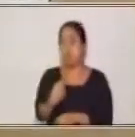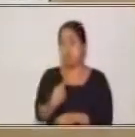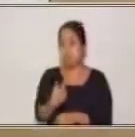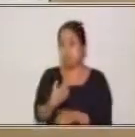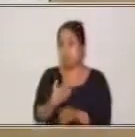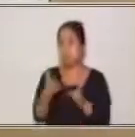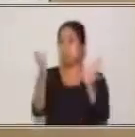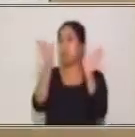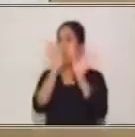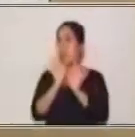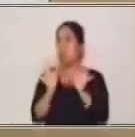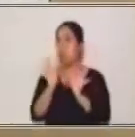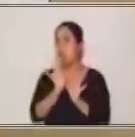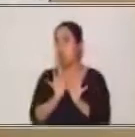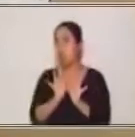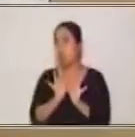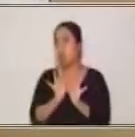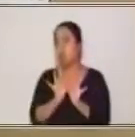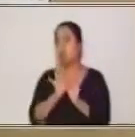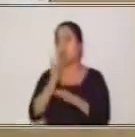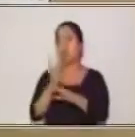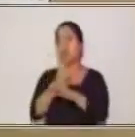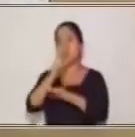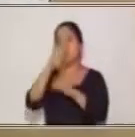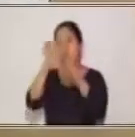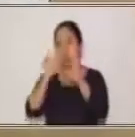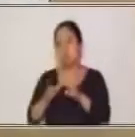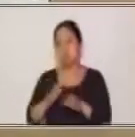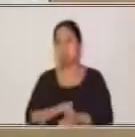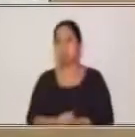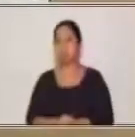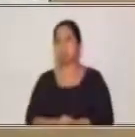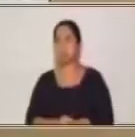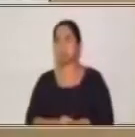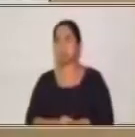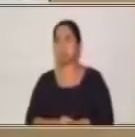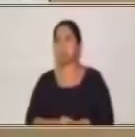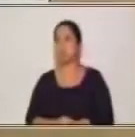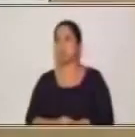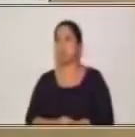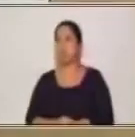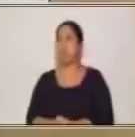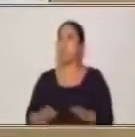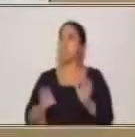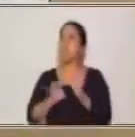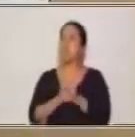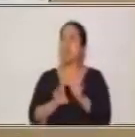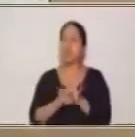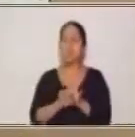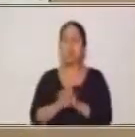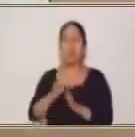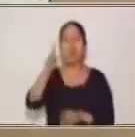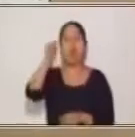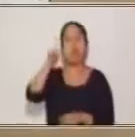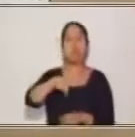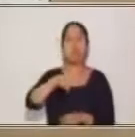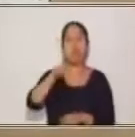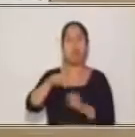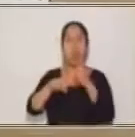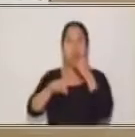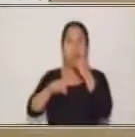usarse con otras personas. Por ejemplo, acá hay una expresión en la cual se está